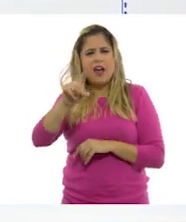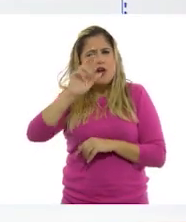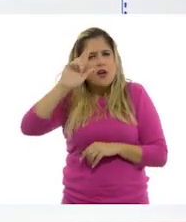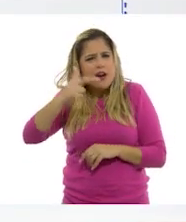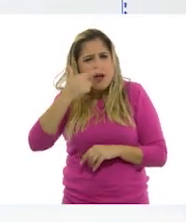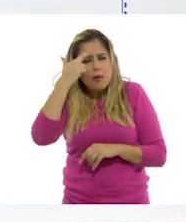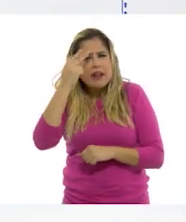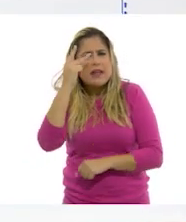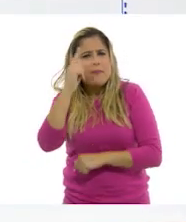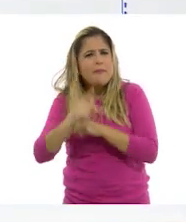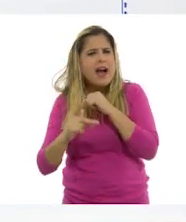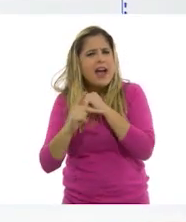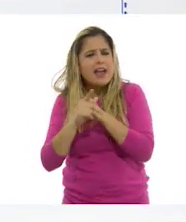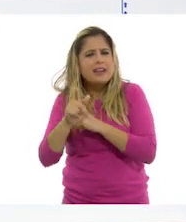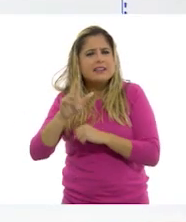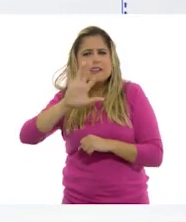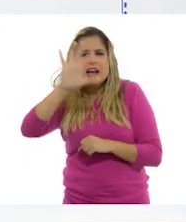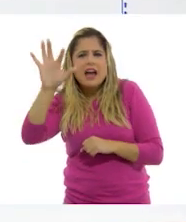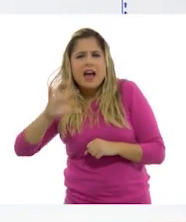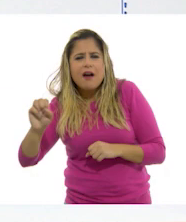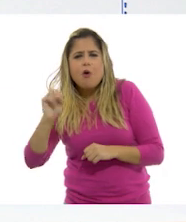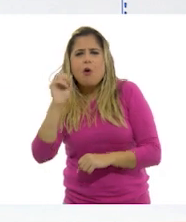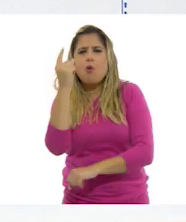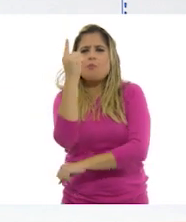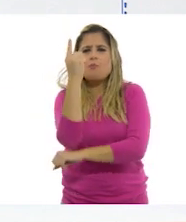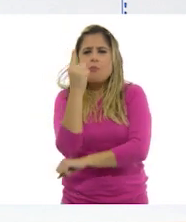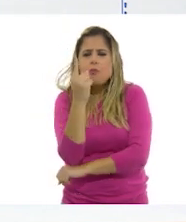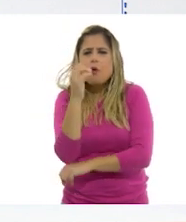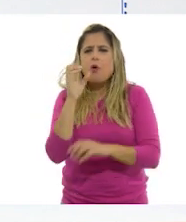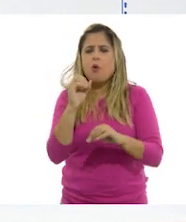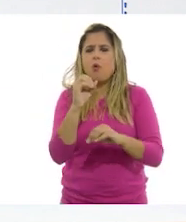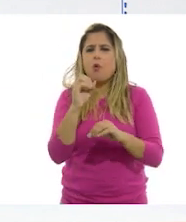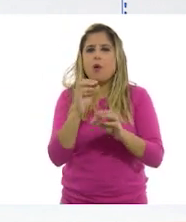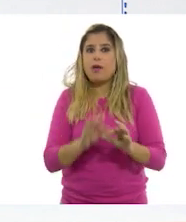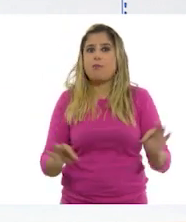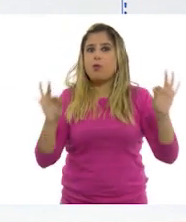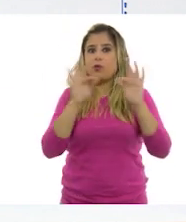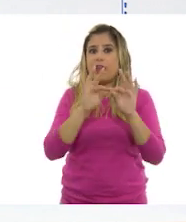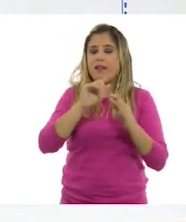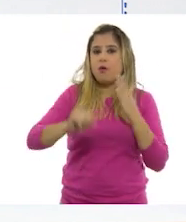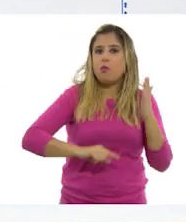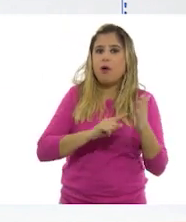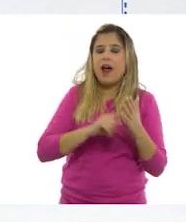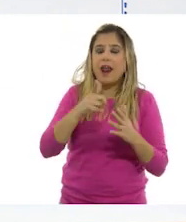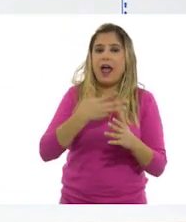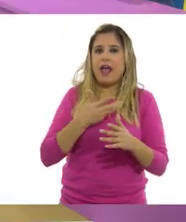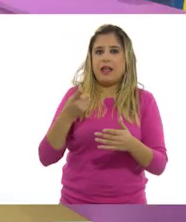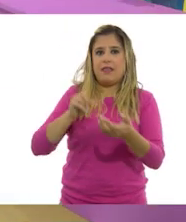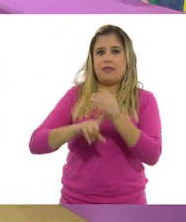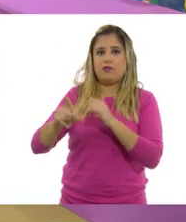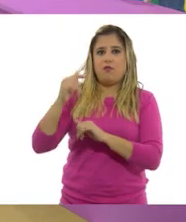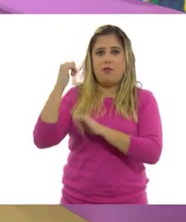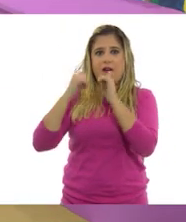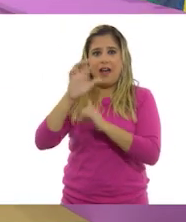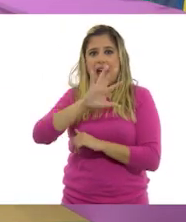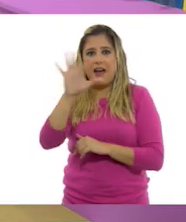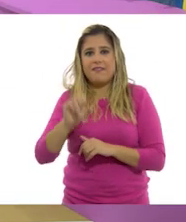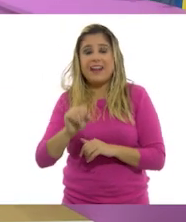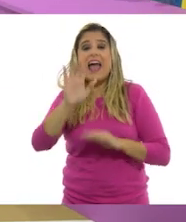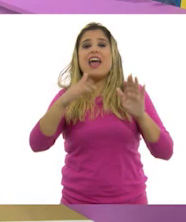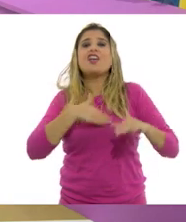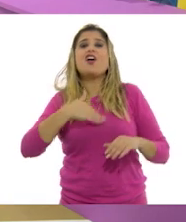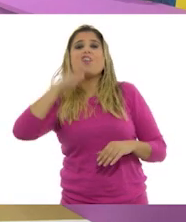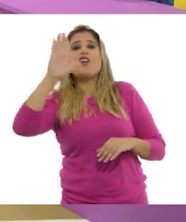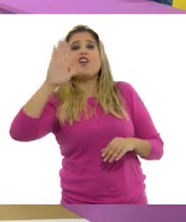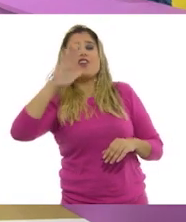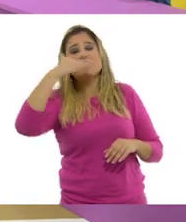de ese continente o algún monumento o lugar importante que se encuentre en este continente? Ah, yo, yo, yo, yo,